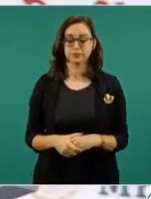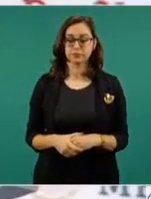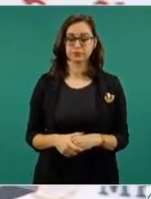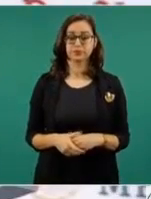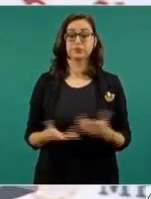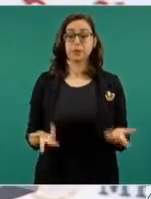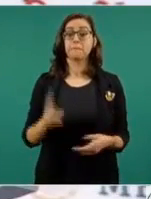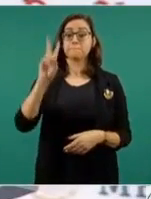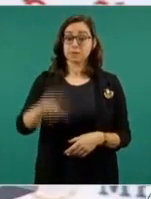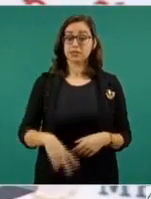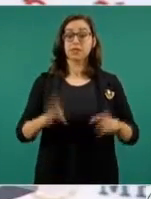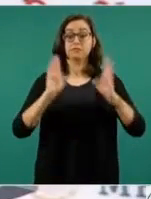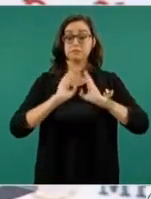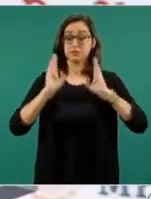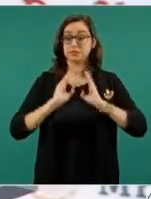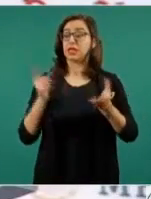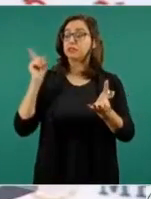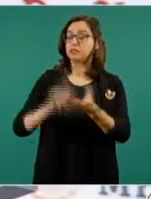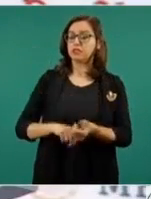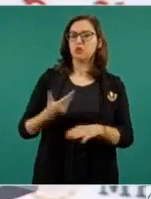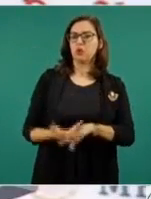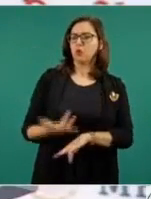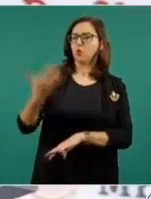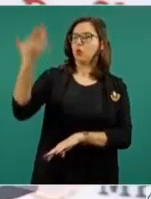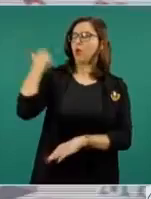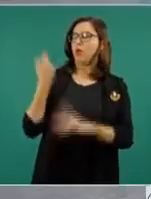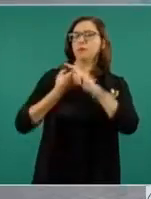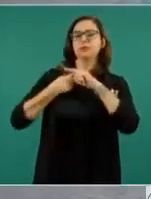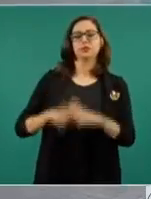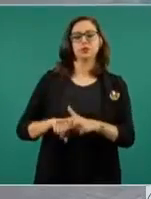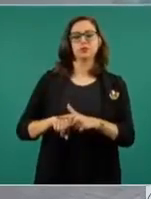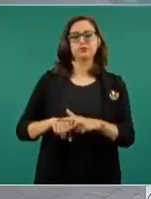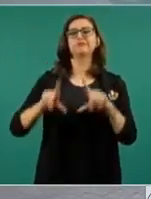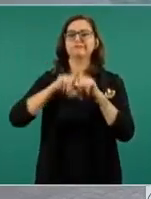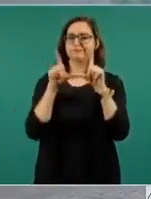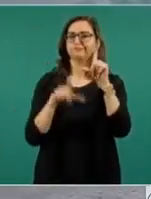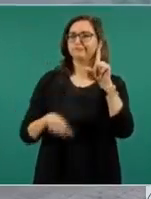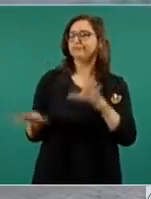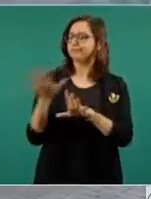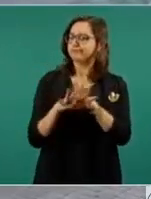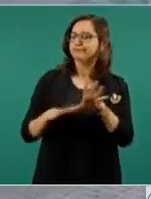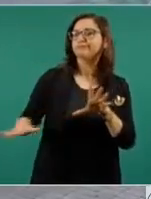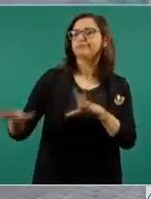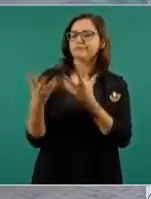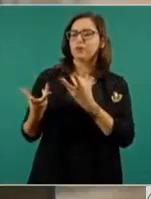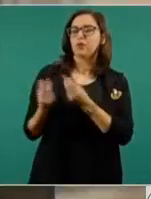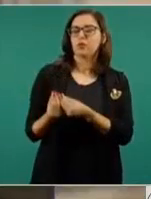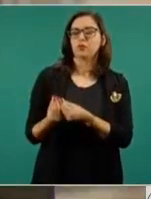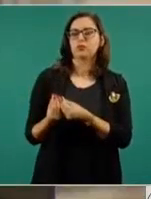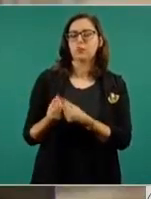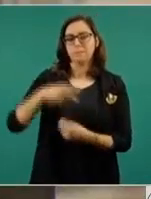orígenes y porque sabemos que lo más importante es México. En este sentido,